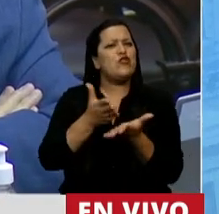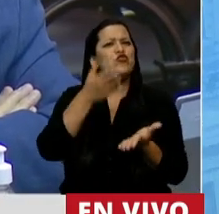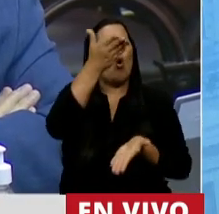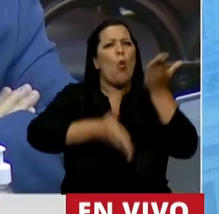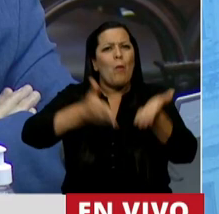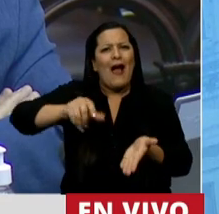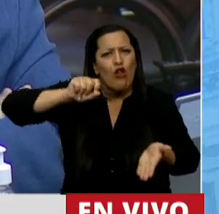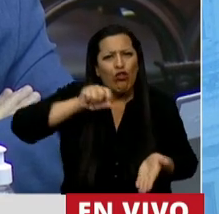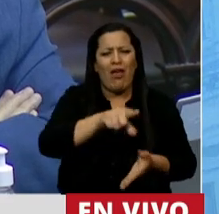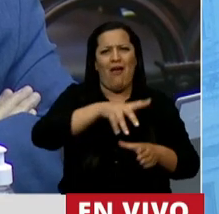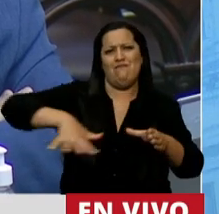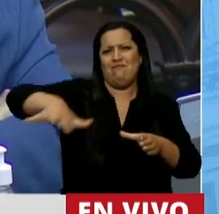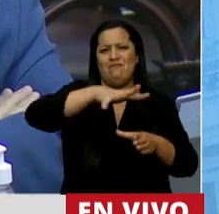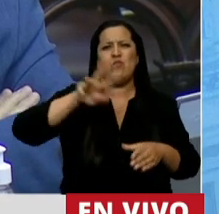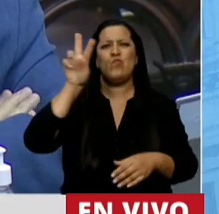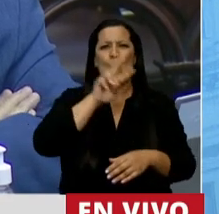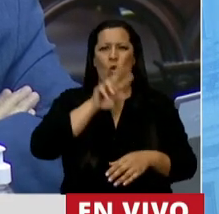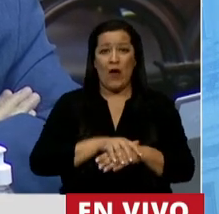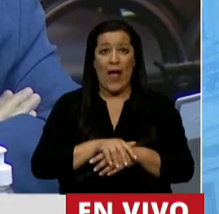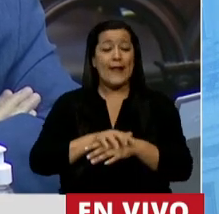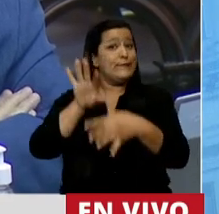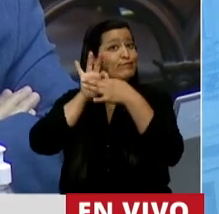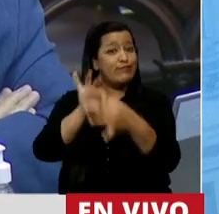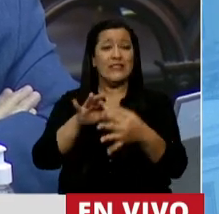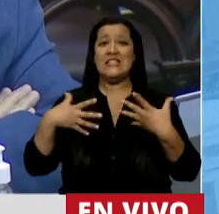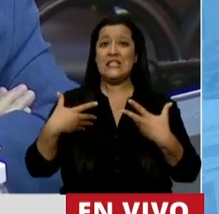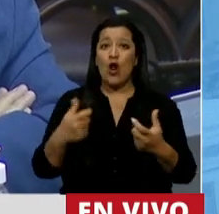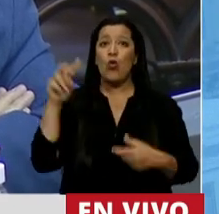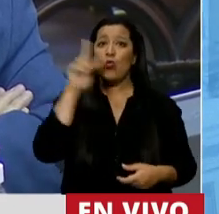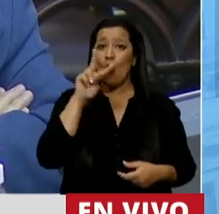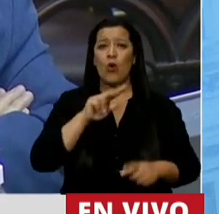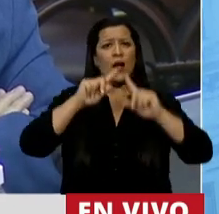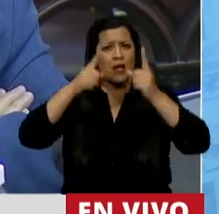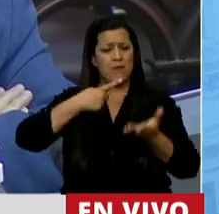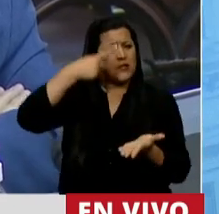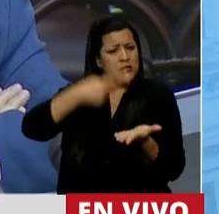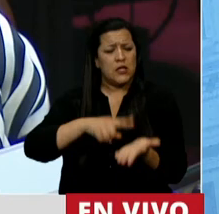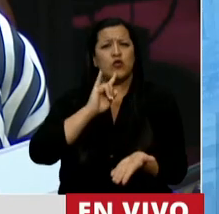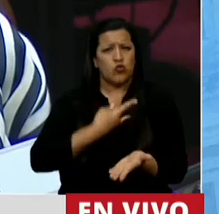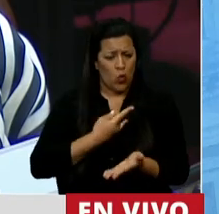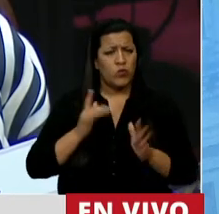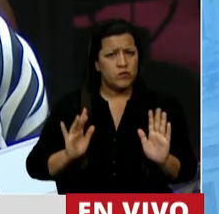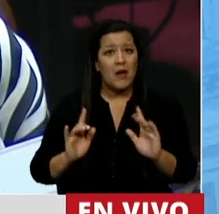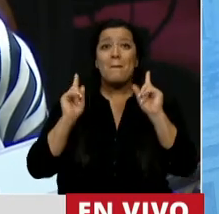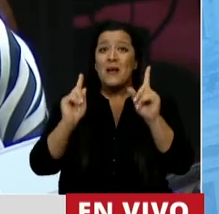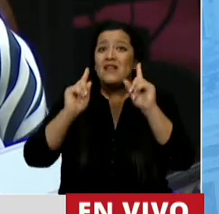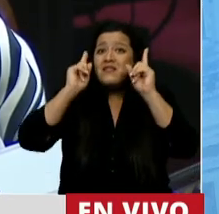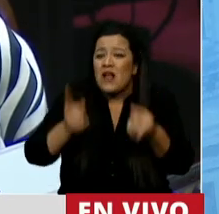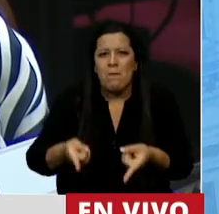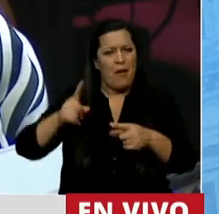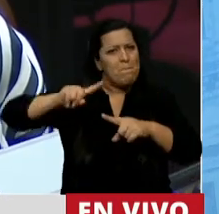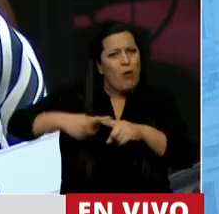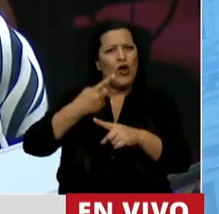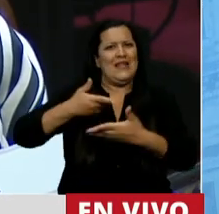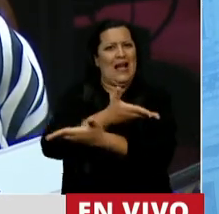mujeres. Y está vinculado a la salud de las mujeres y a su autodeterminación. Pero también es una política